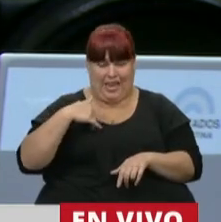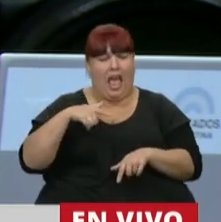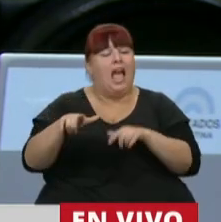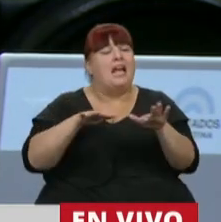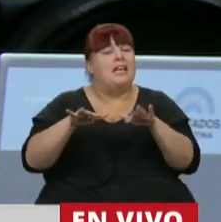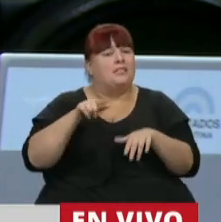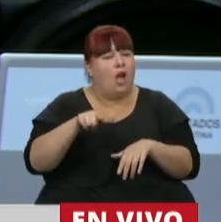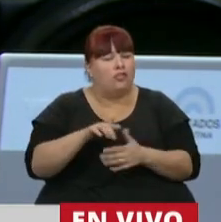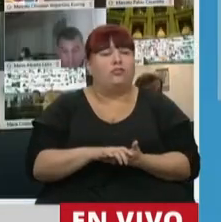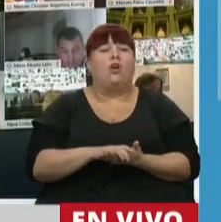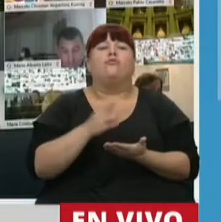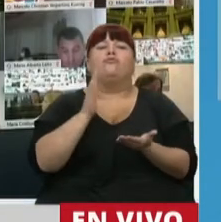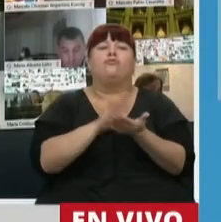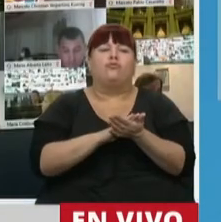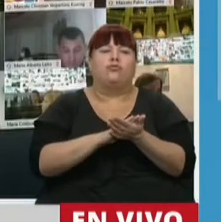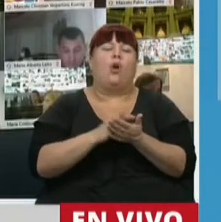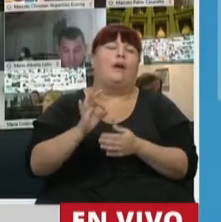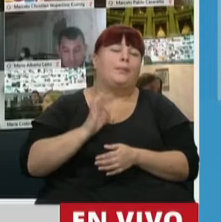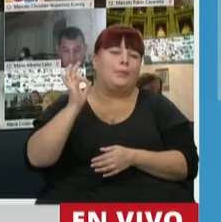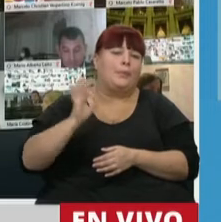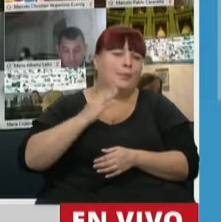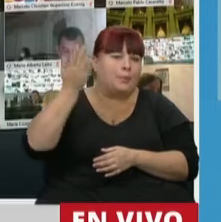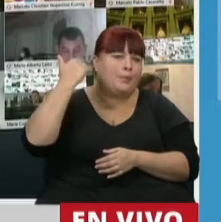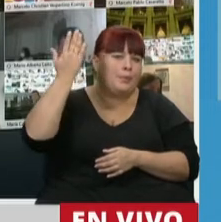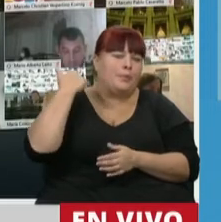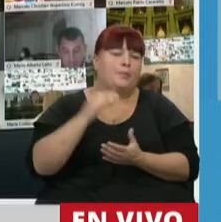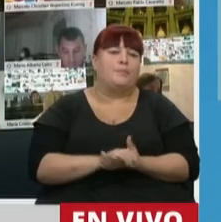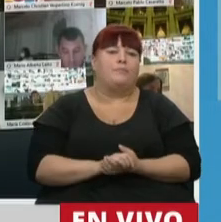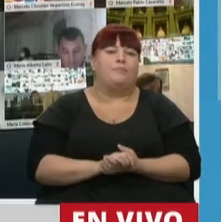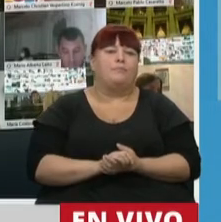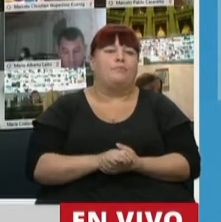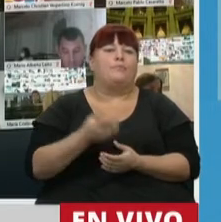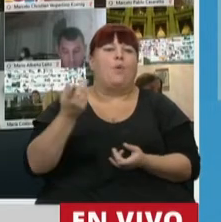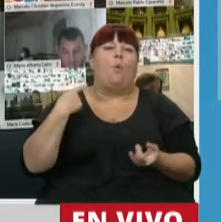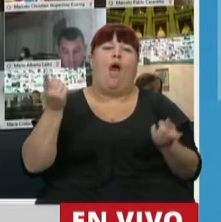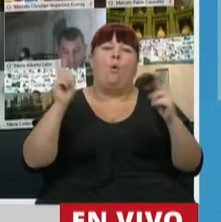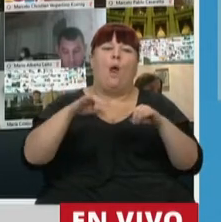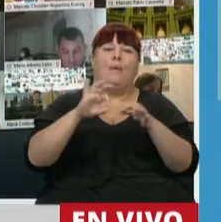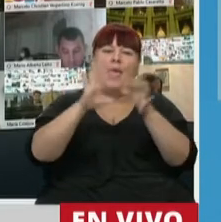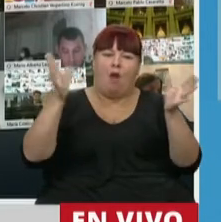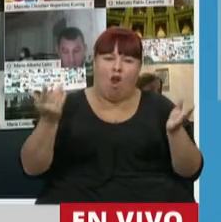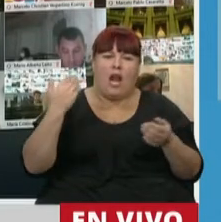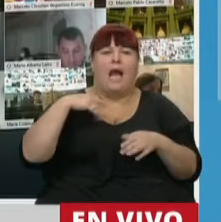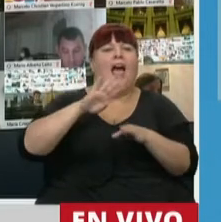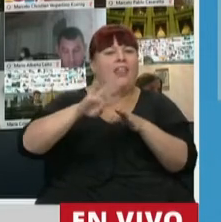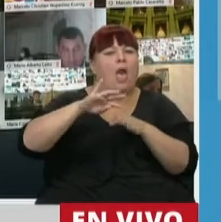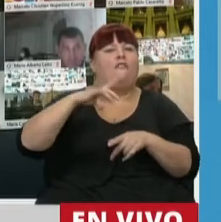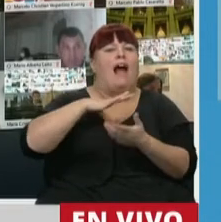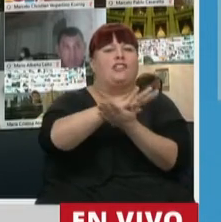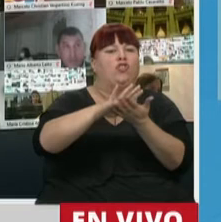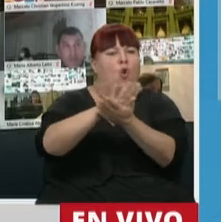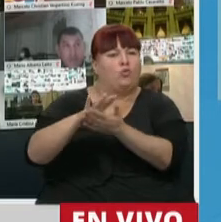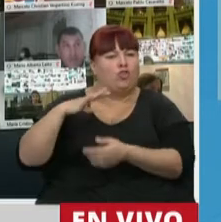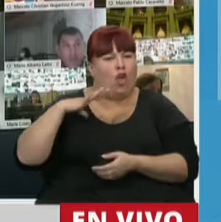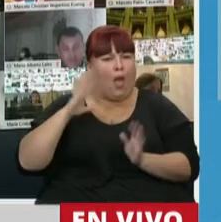una realidad que tiene que ver con la larga historia del retorno a nuestra democracia, las deudas que todavía no hemos podido